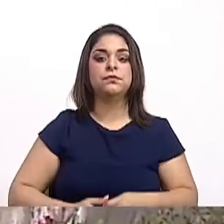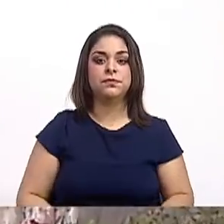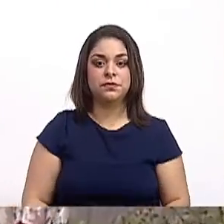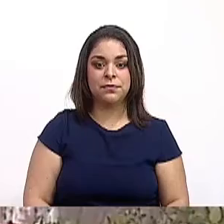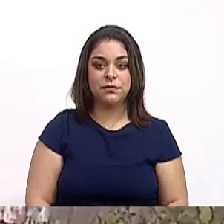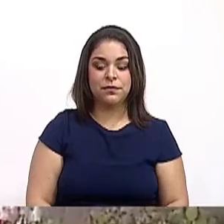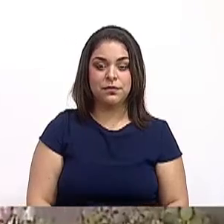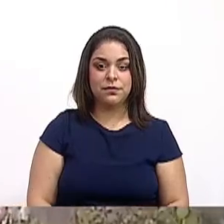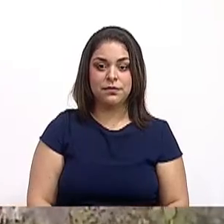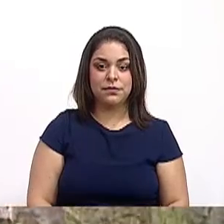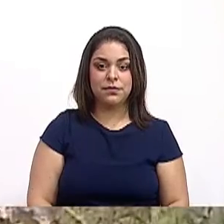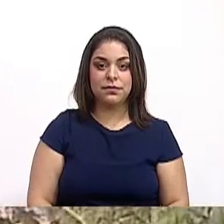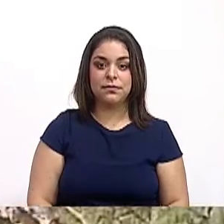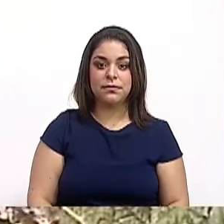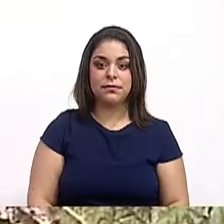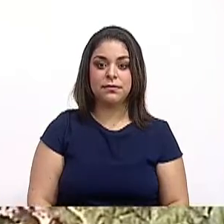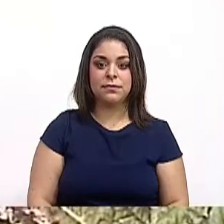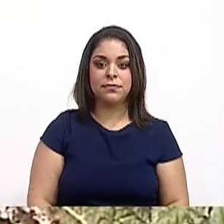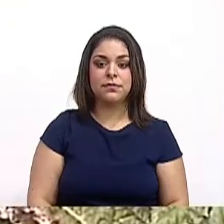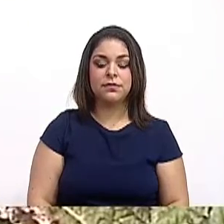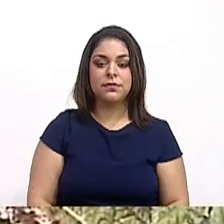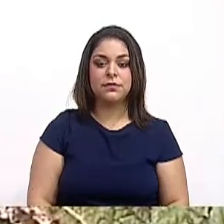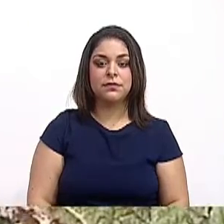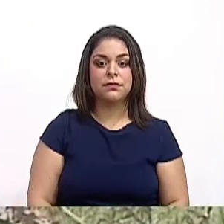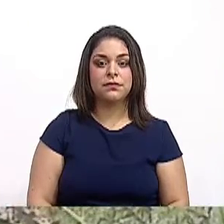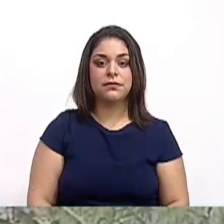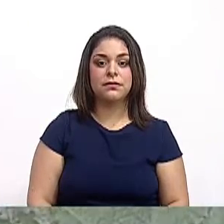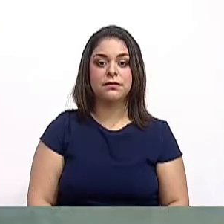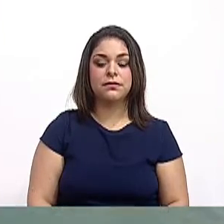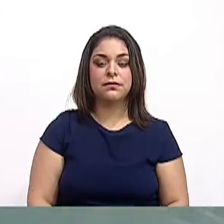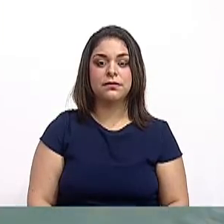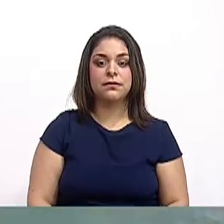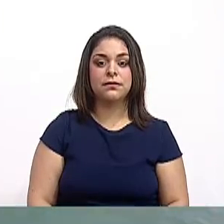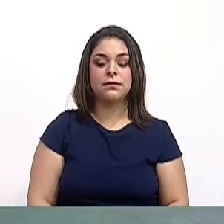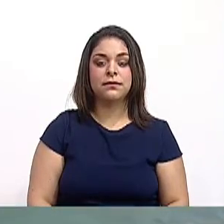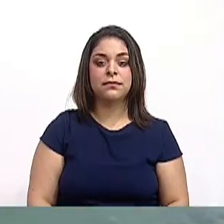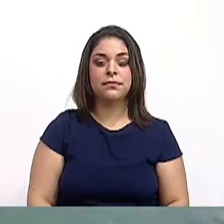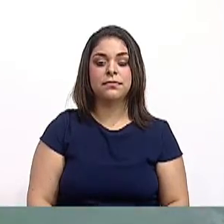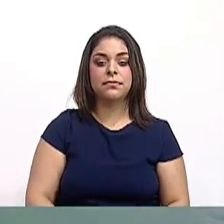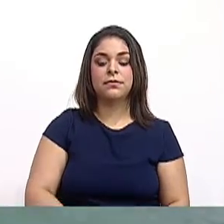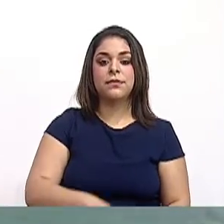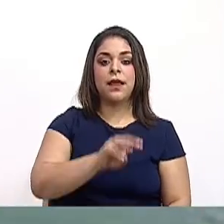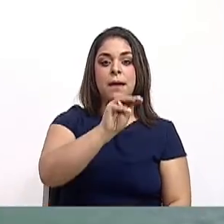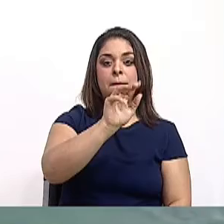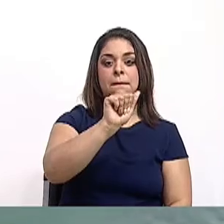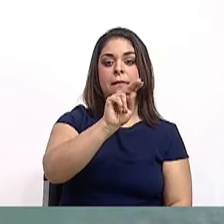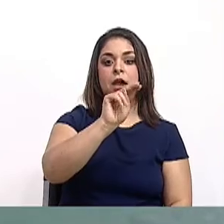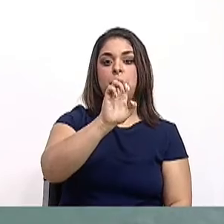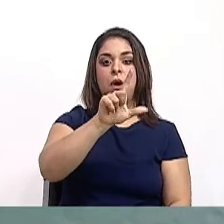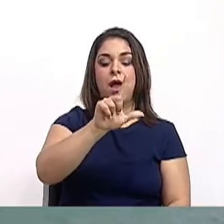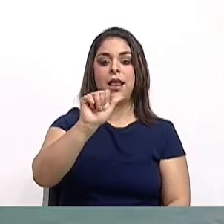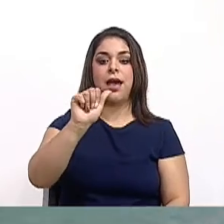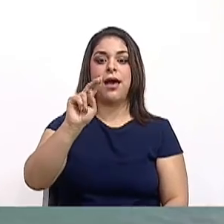Pongamos atención. Manuel Antonio es otro espectáculo.